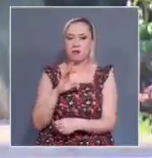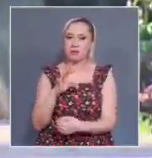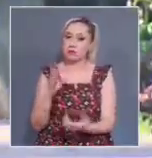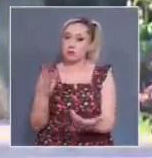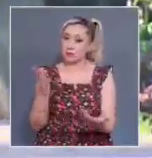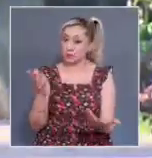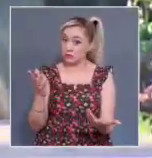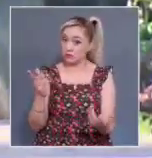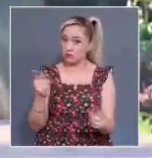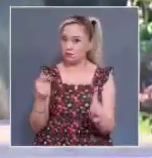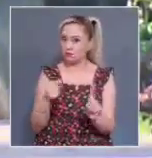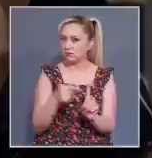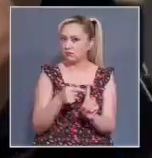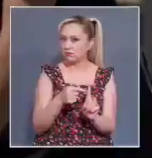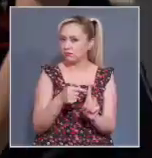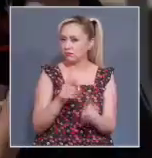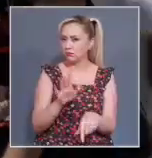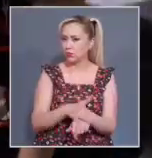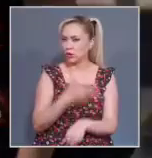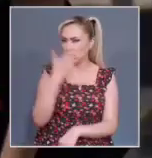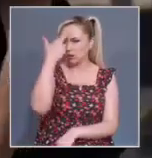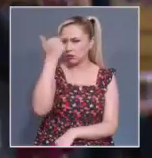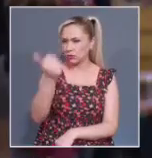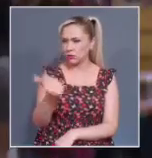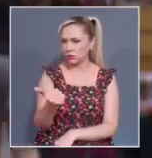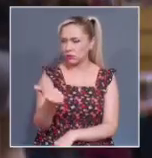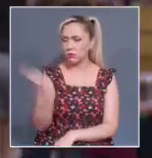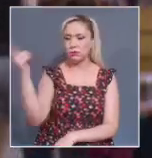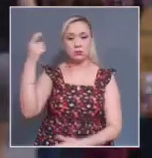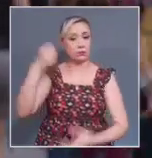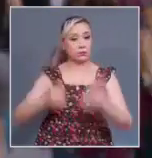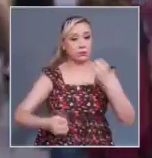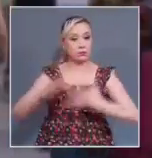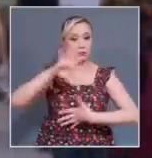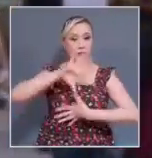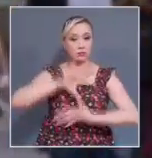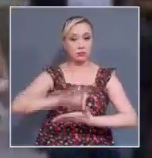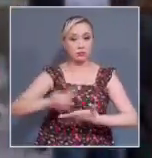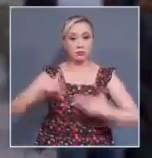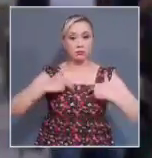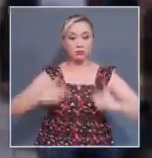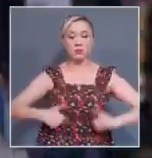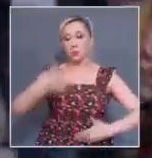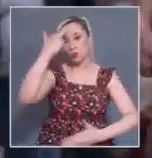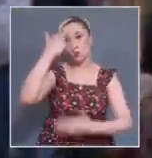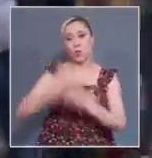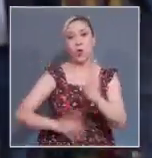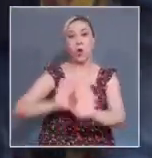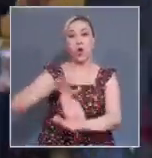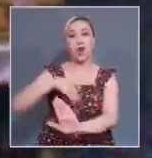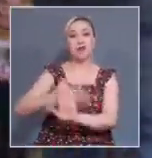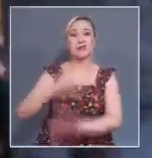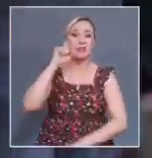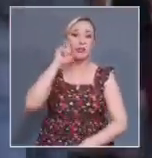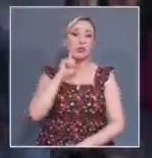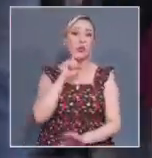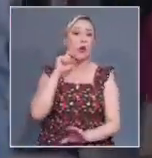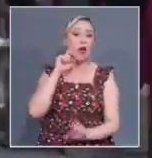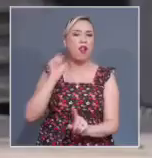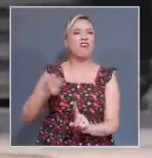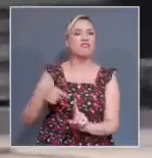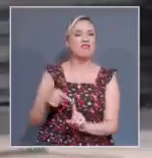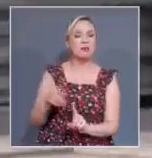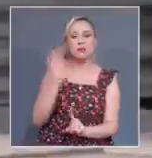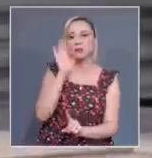De acuerdo con la Corte Interamericana de Derechos Humanos, la violencia sexual son actos que se cometen contra una persona sin su consentimiento,